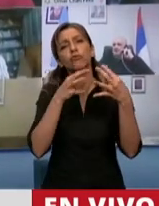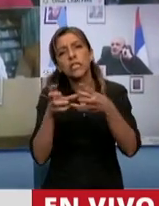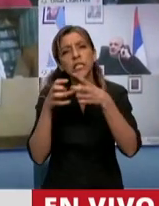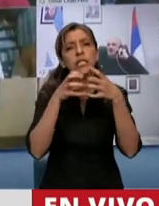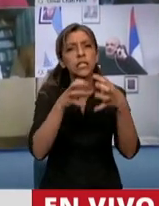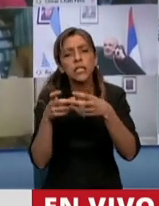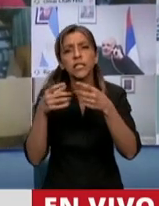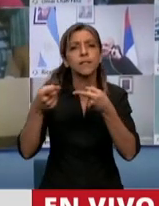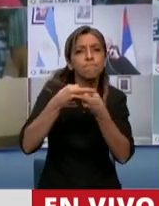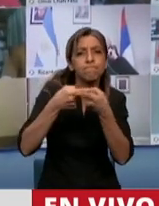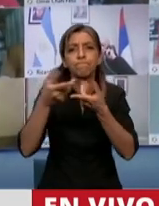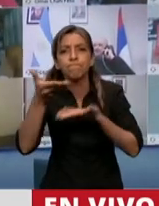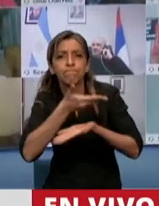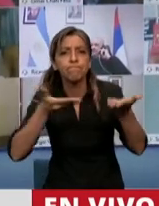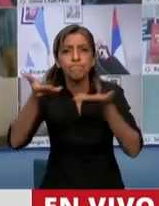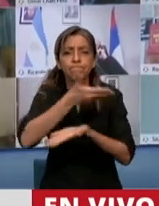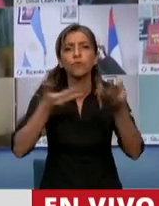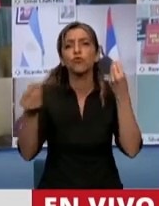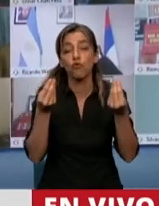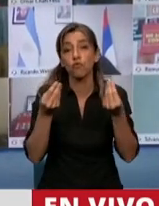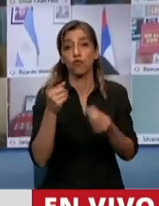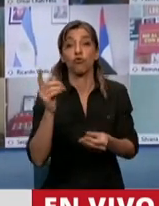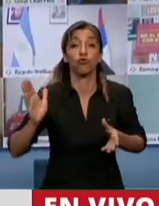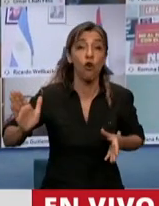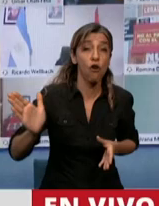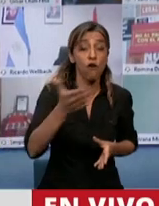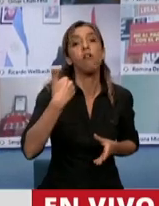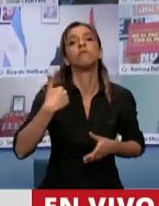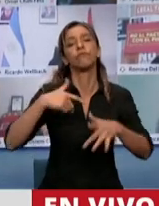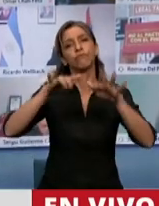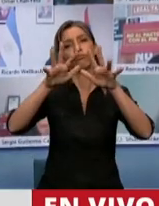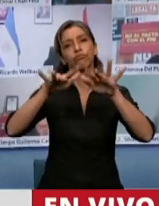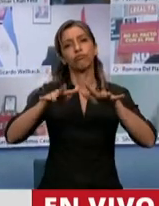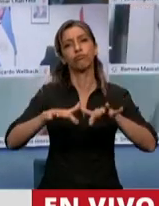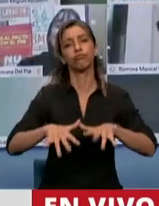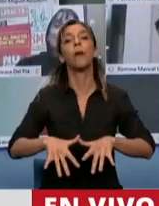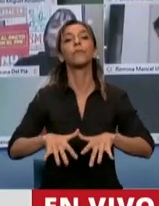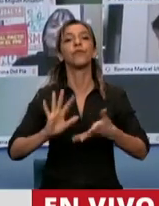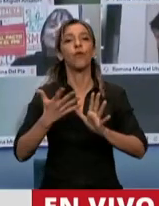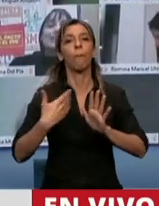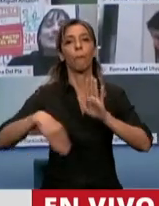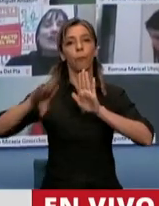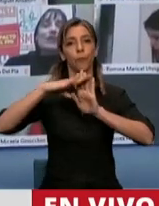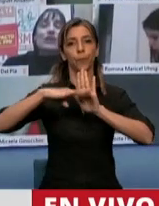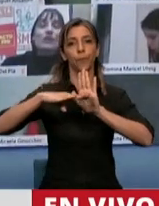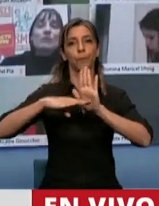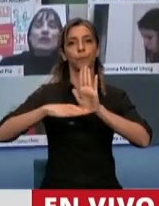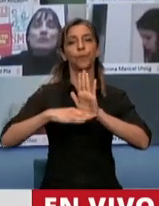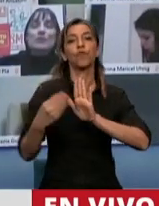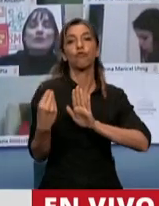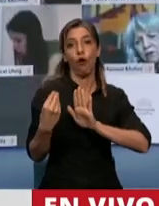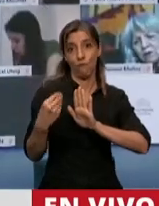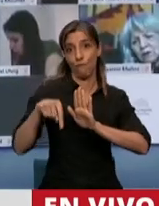todos redactamos y aprobamos un protocolo para las sesiones remotas o